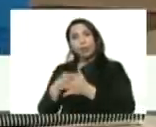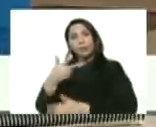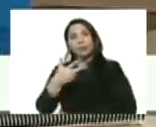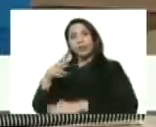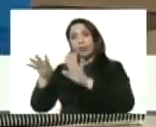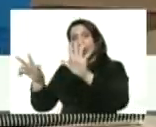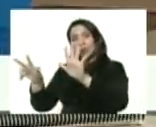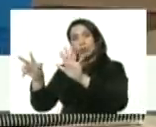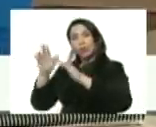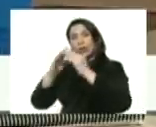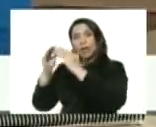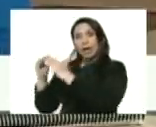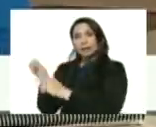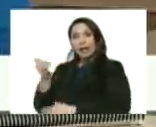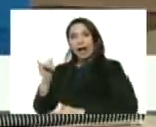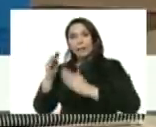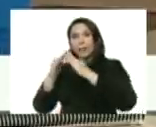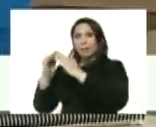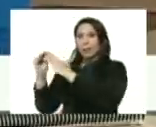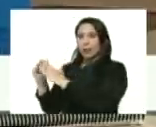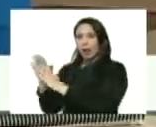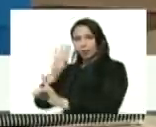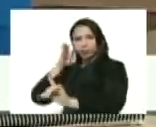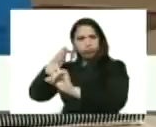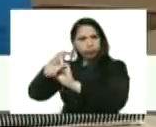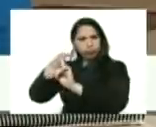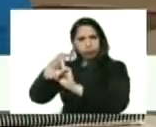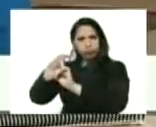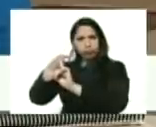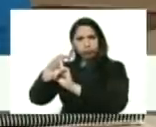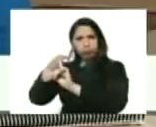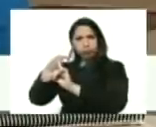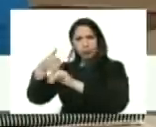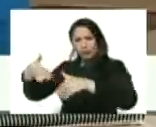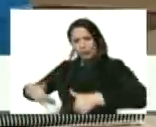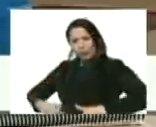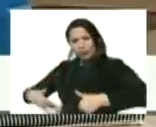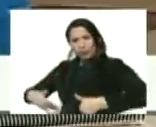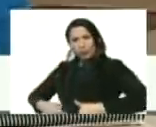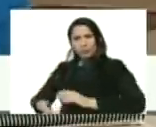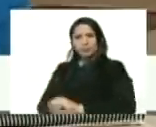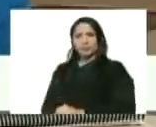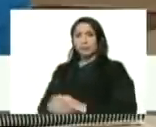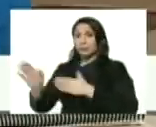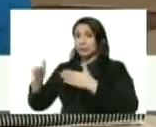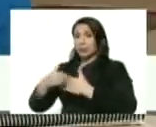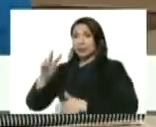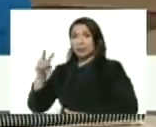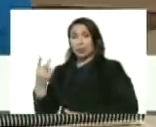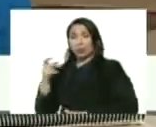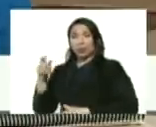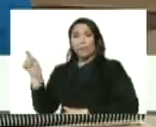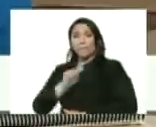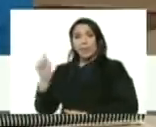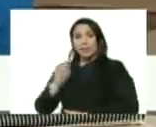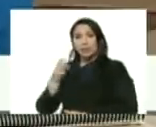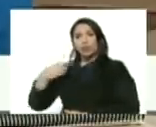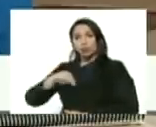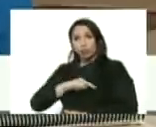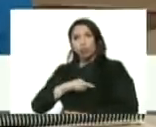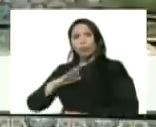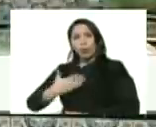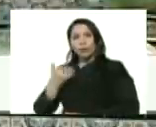viviendas que están en urbanismo concentrados que con el esfuerzo del cierre del segundo semestre podemos terminar